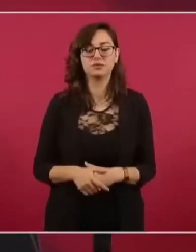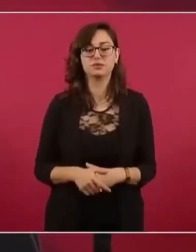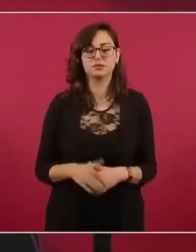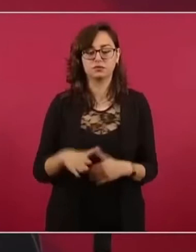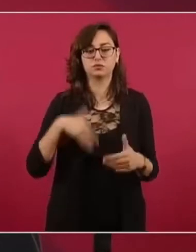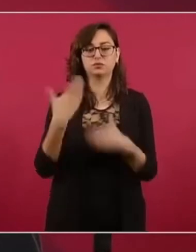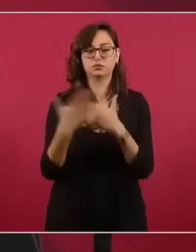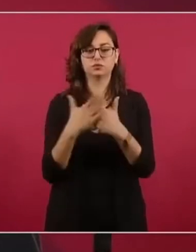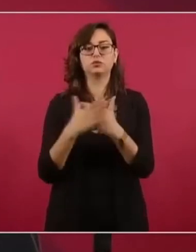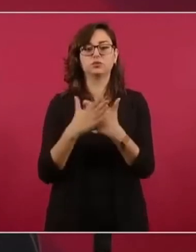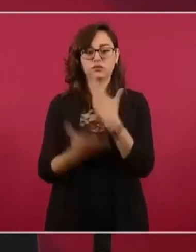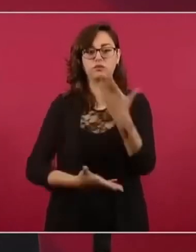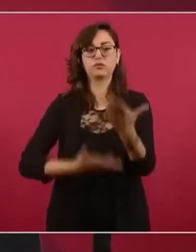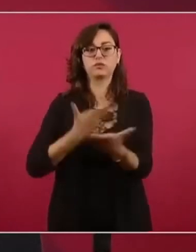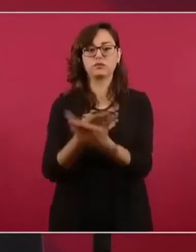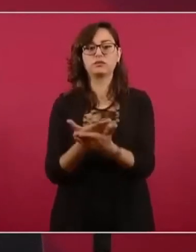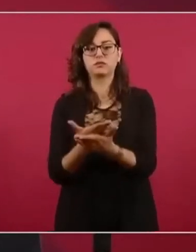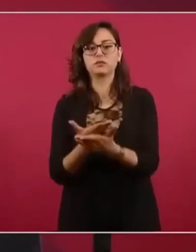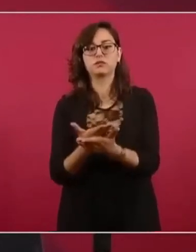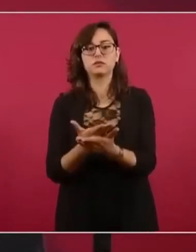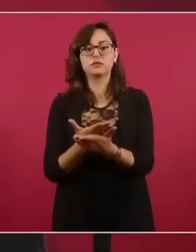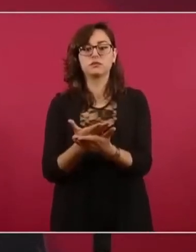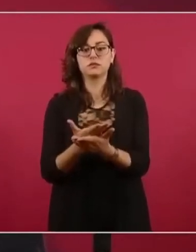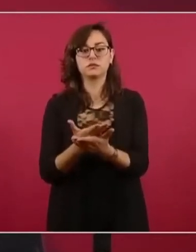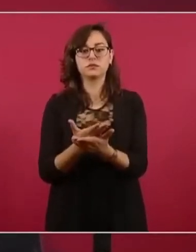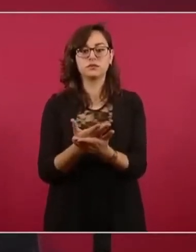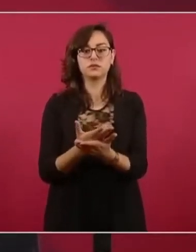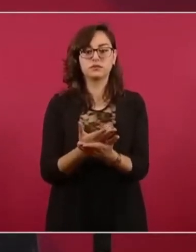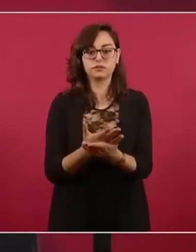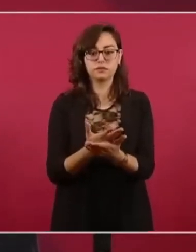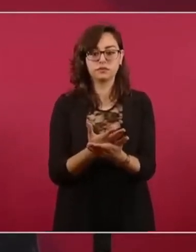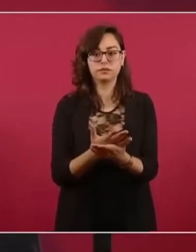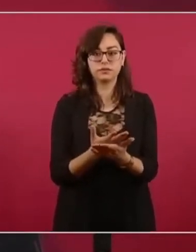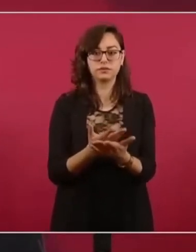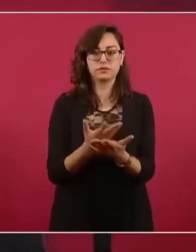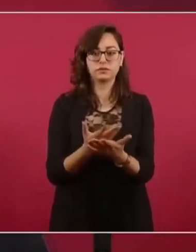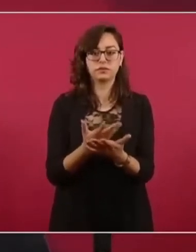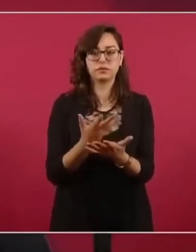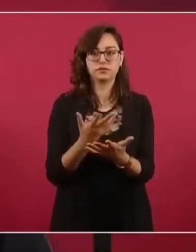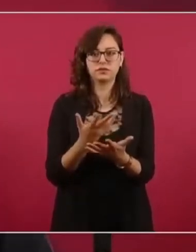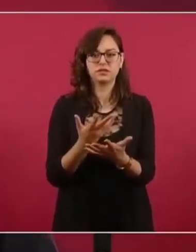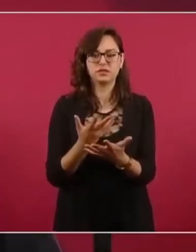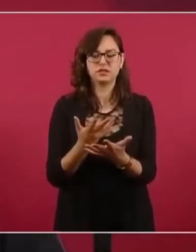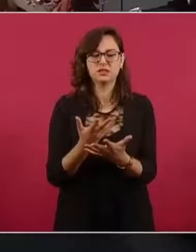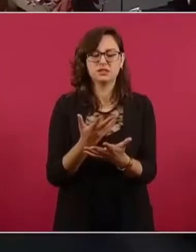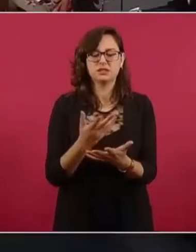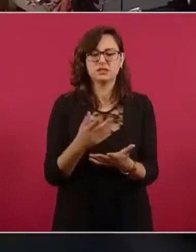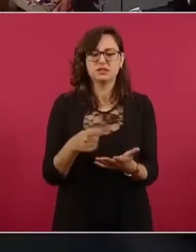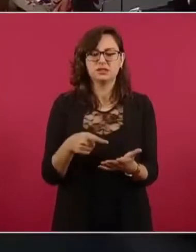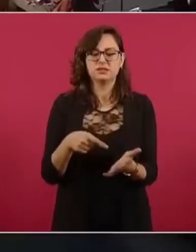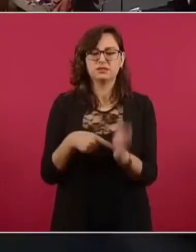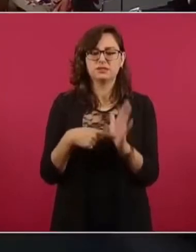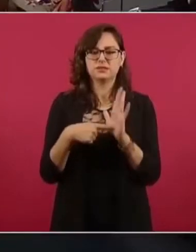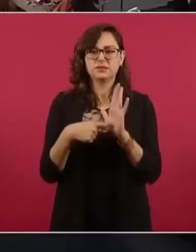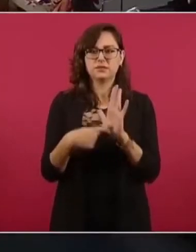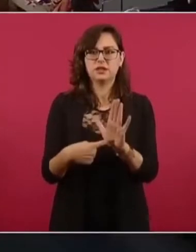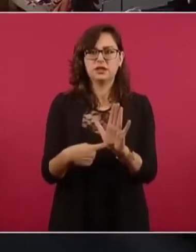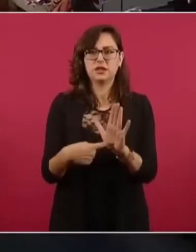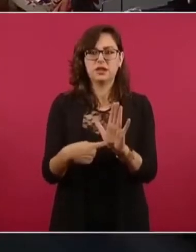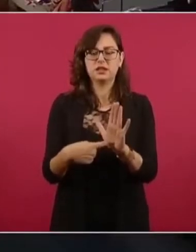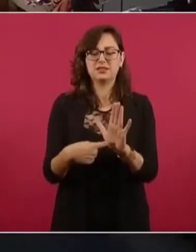lo doy a conocer para que